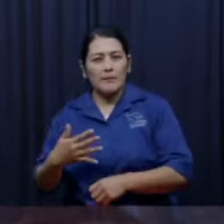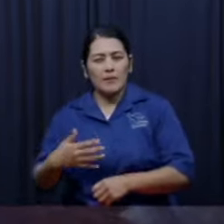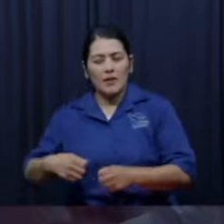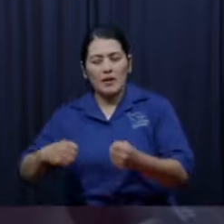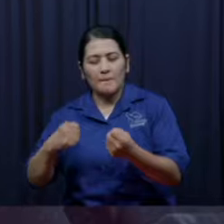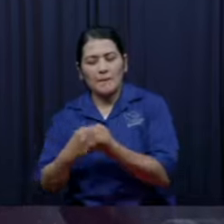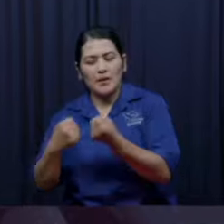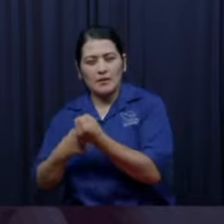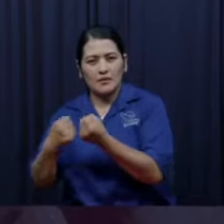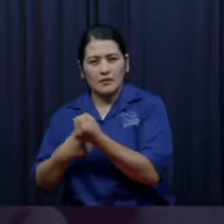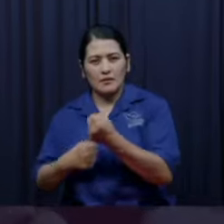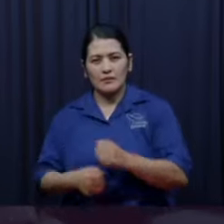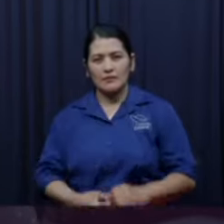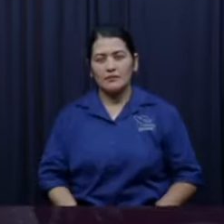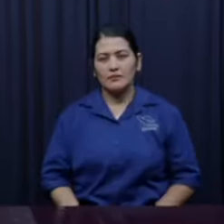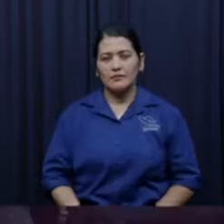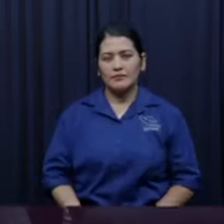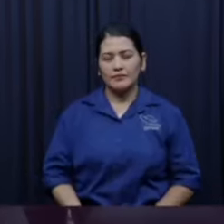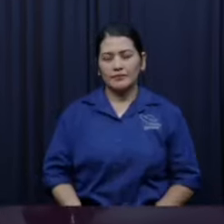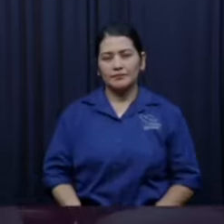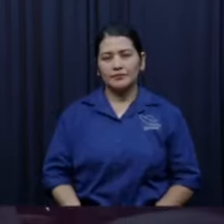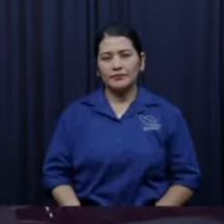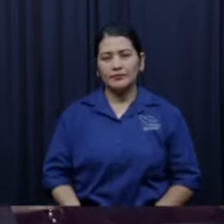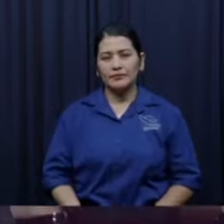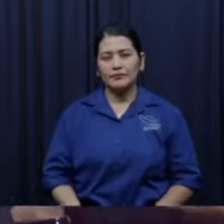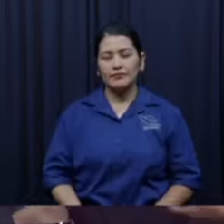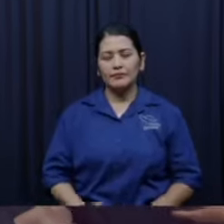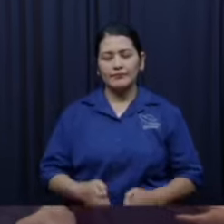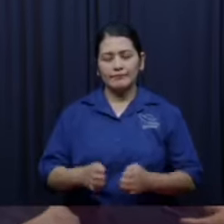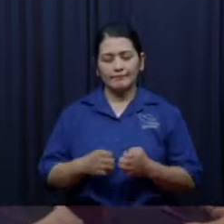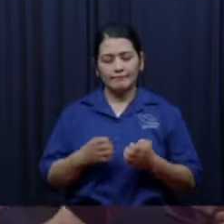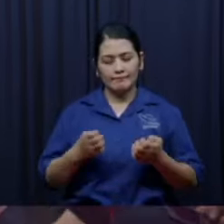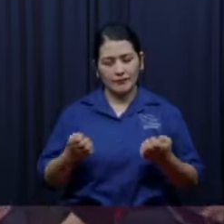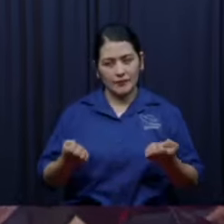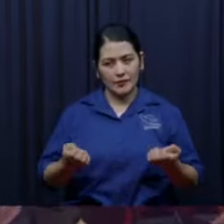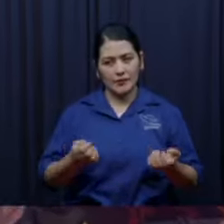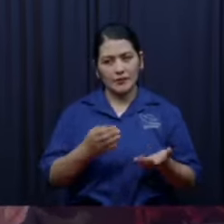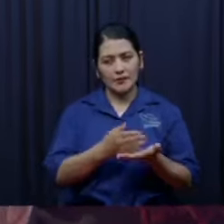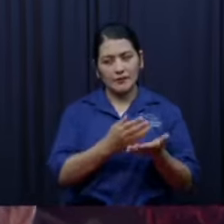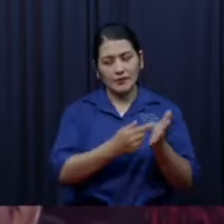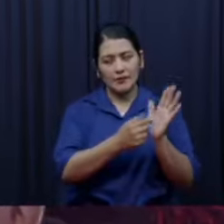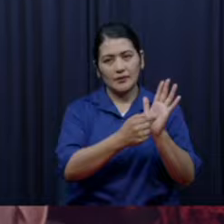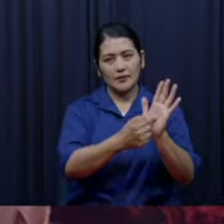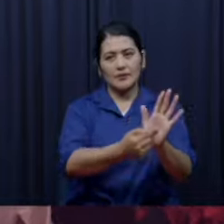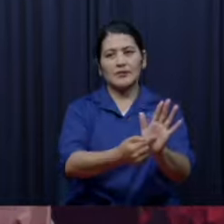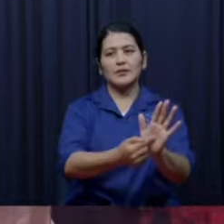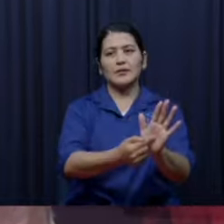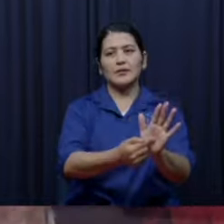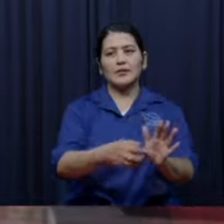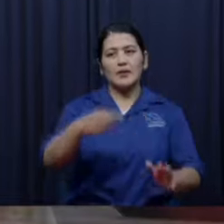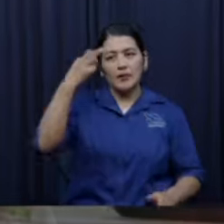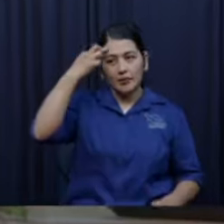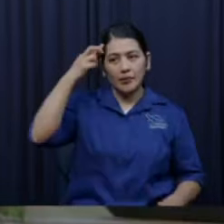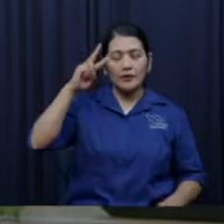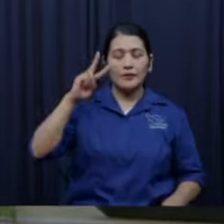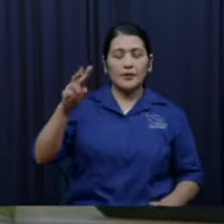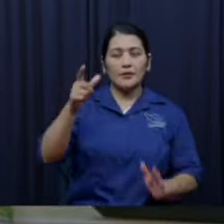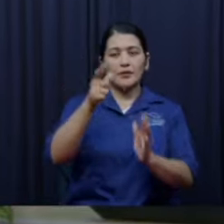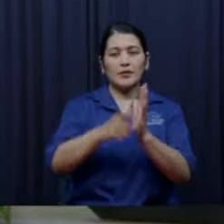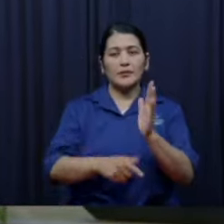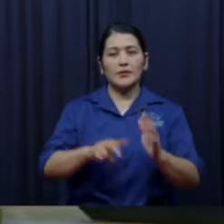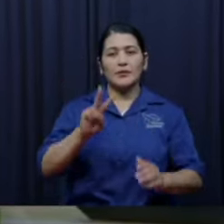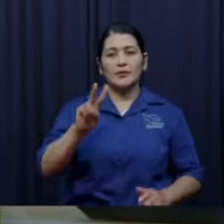mire tesoro precioso y aceite hay en la casa del sabio